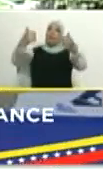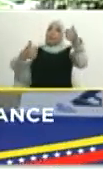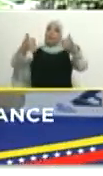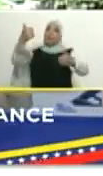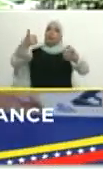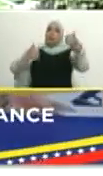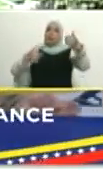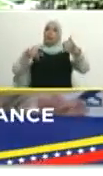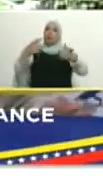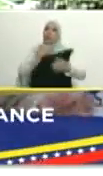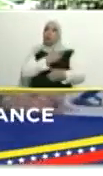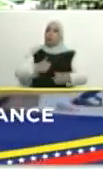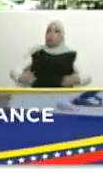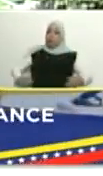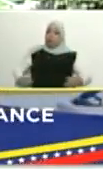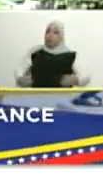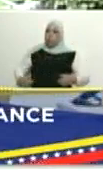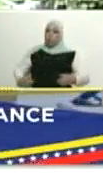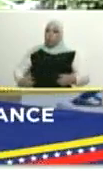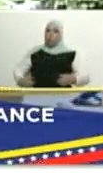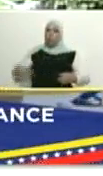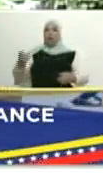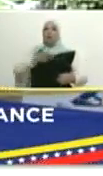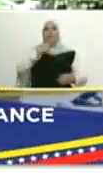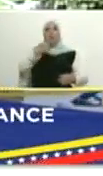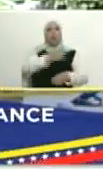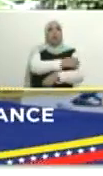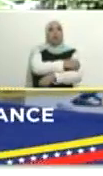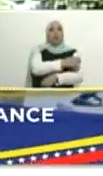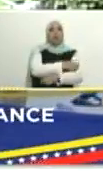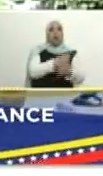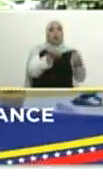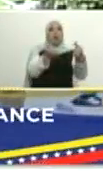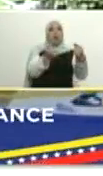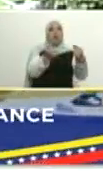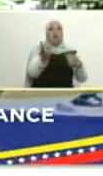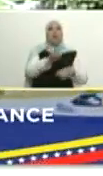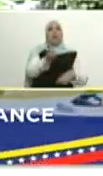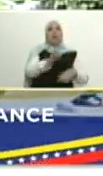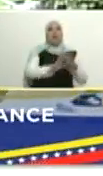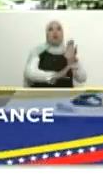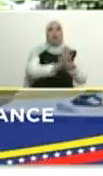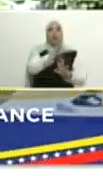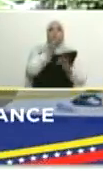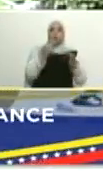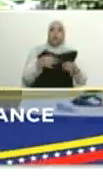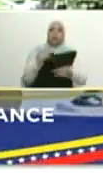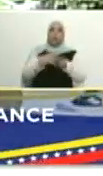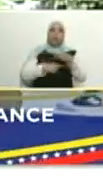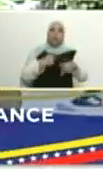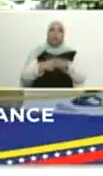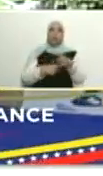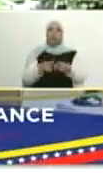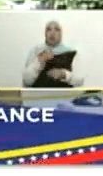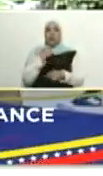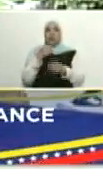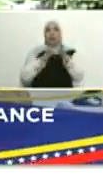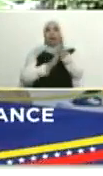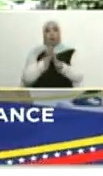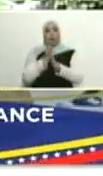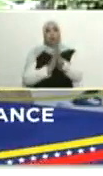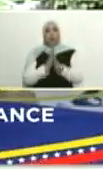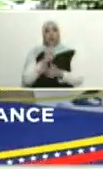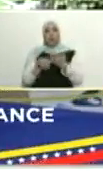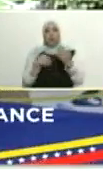centrada en meter en el barro de la politiquería la economía nacional. Y yo le digo a los productores, a los empresarios, no